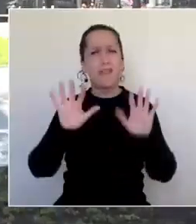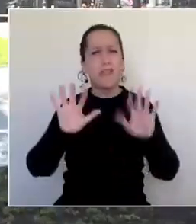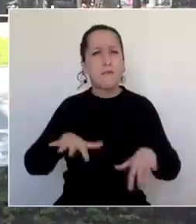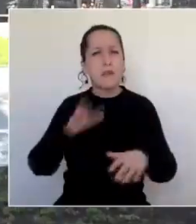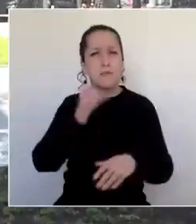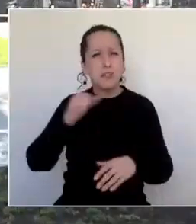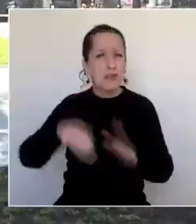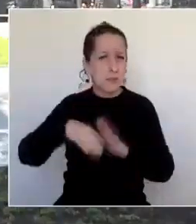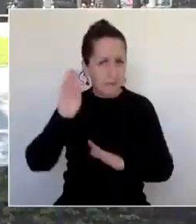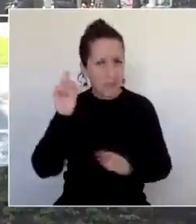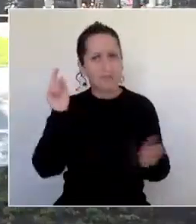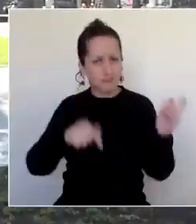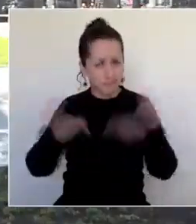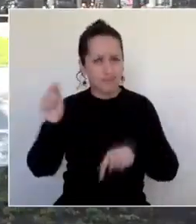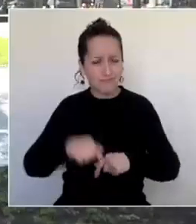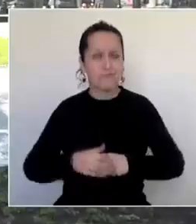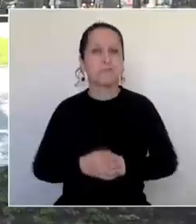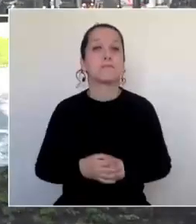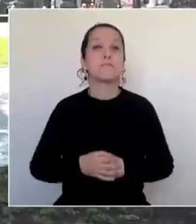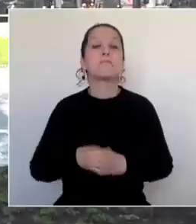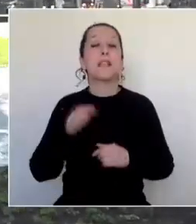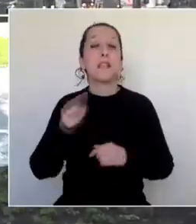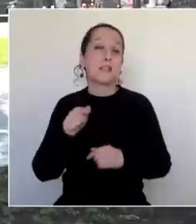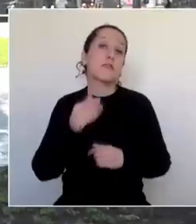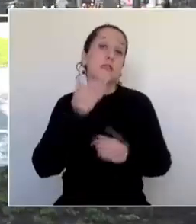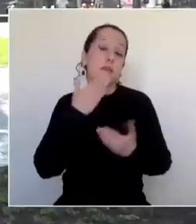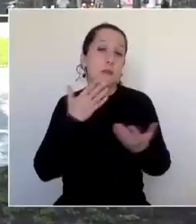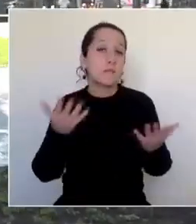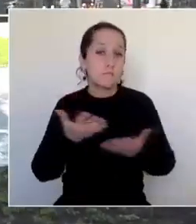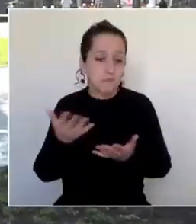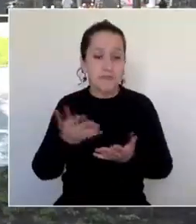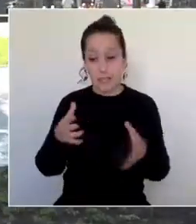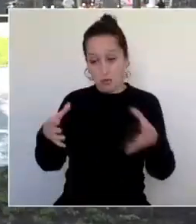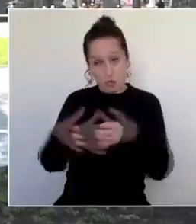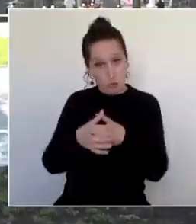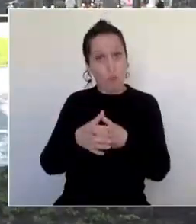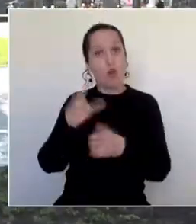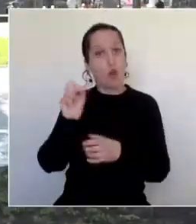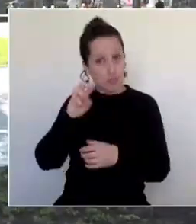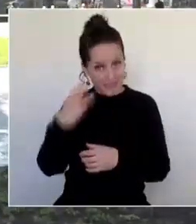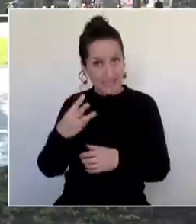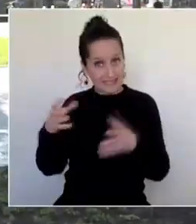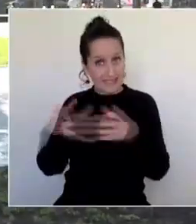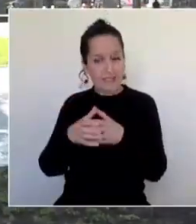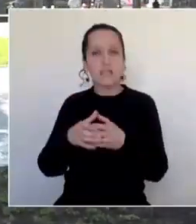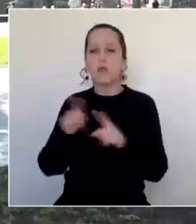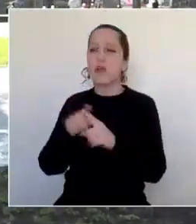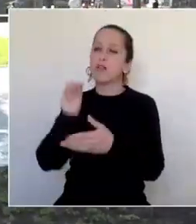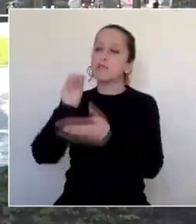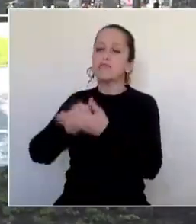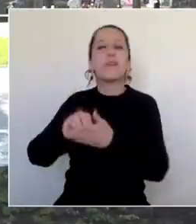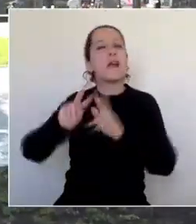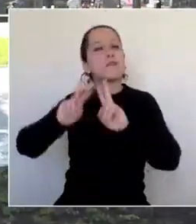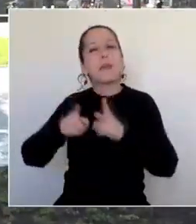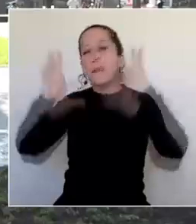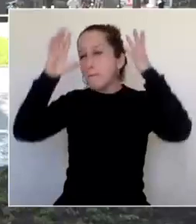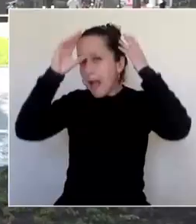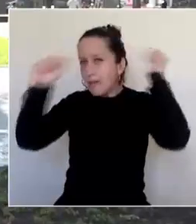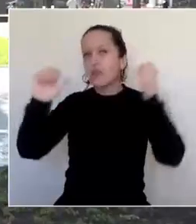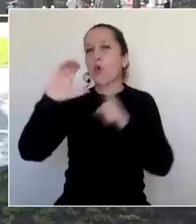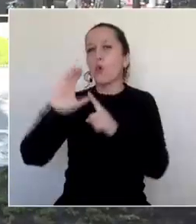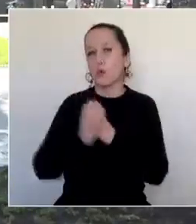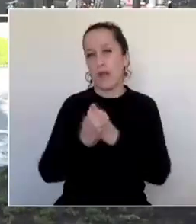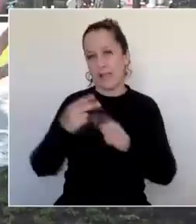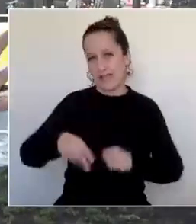fue parte de distintas instancias. Una de ellas también fue que los tres fueron nombrados embajadores culturales de